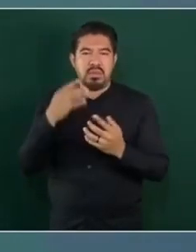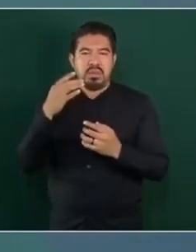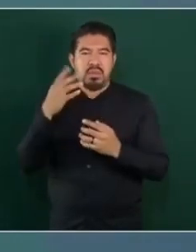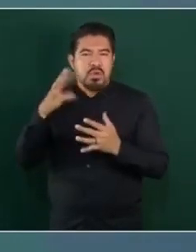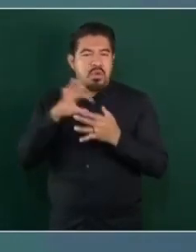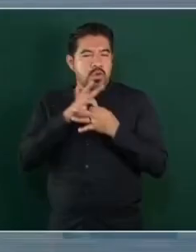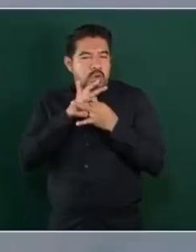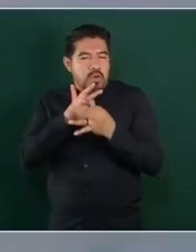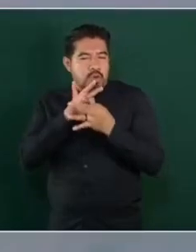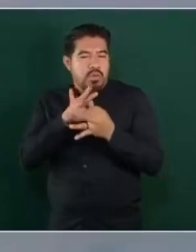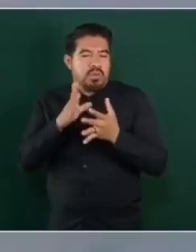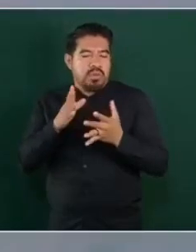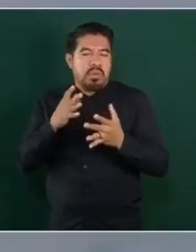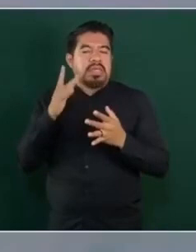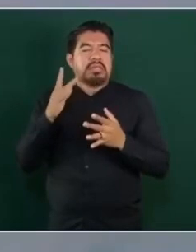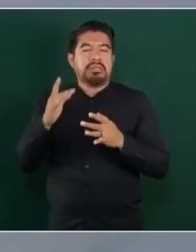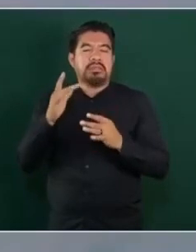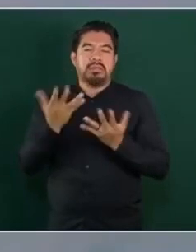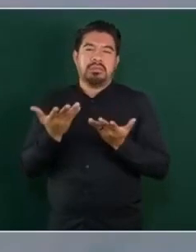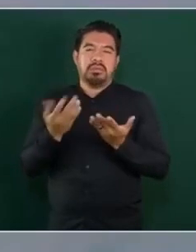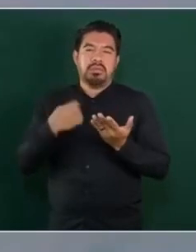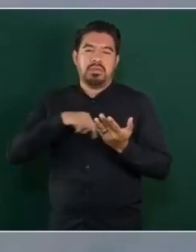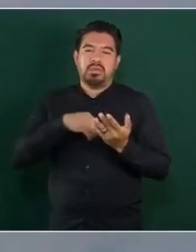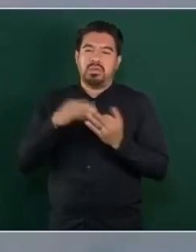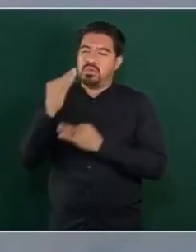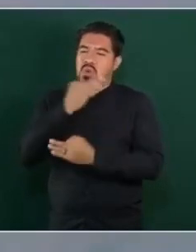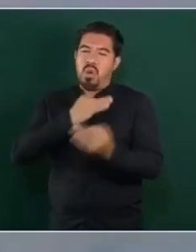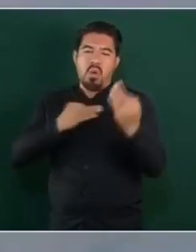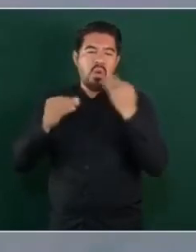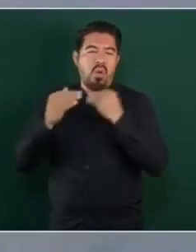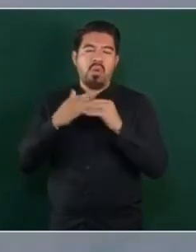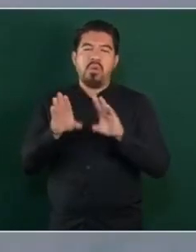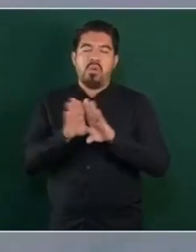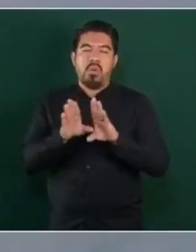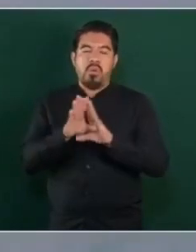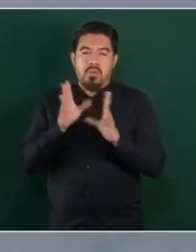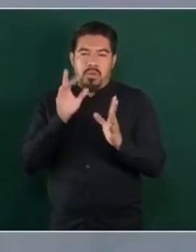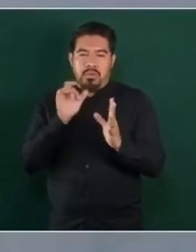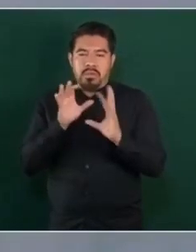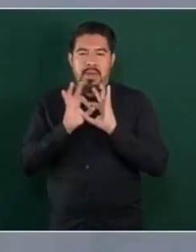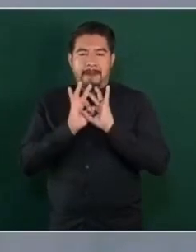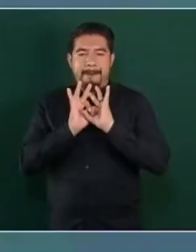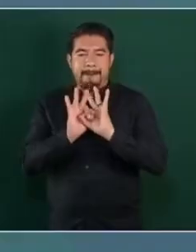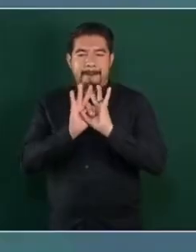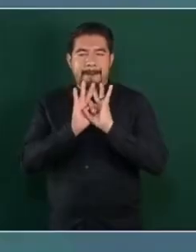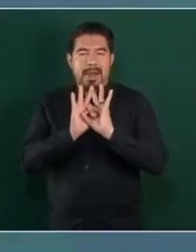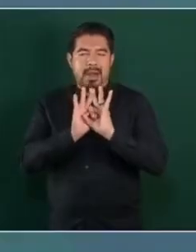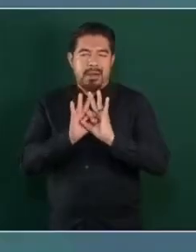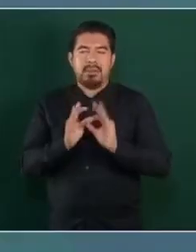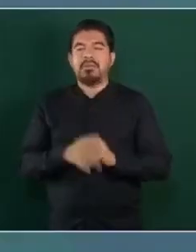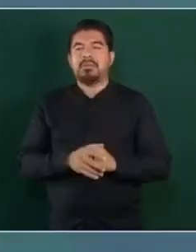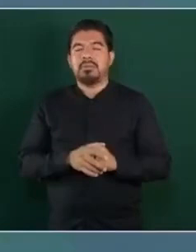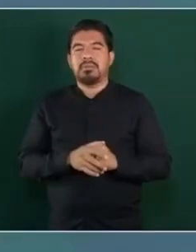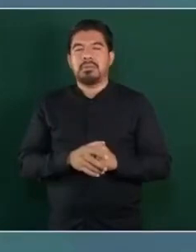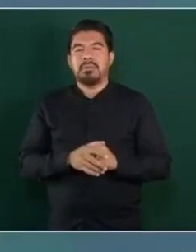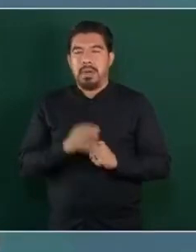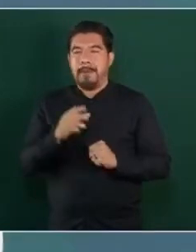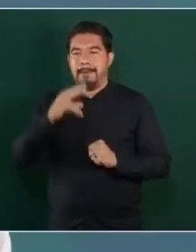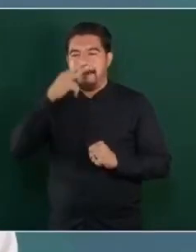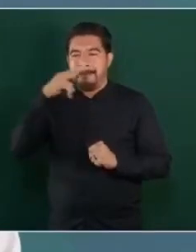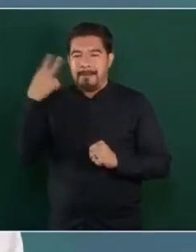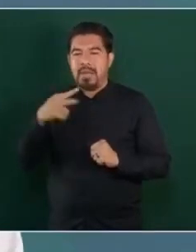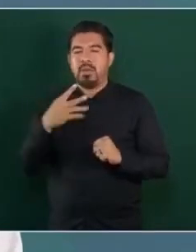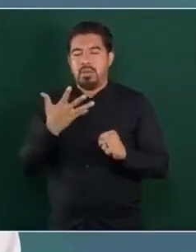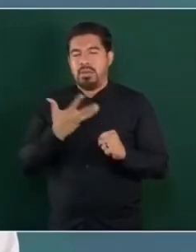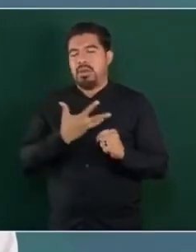de valores y es muy importante el que no